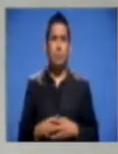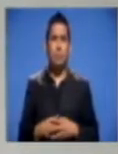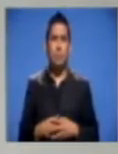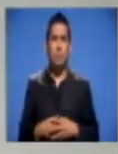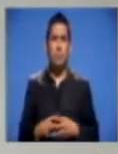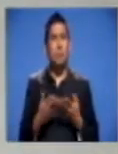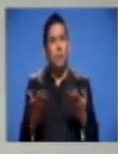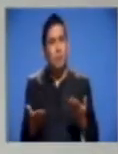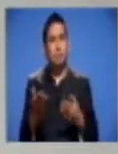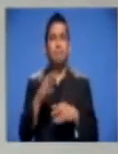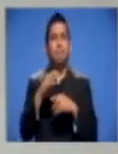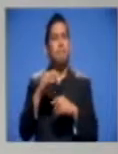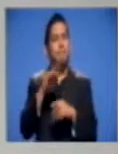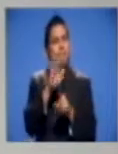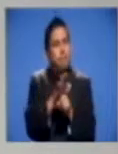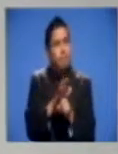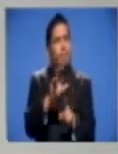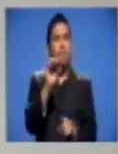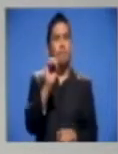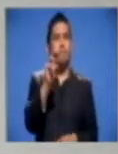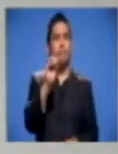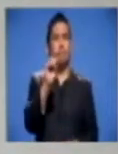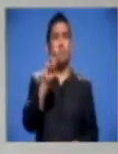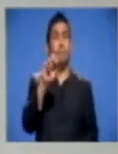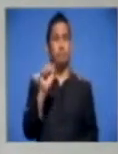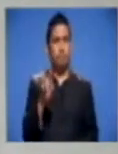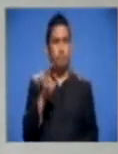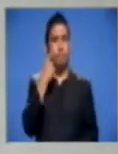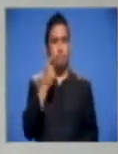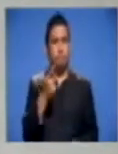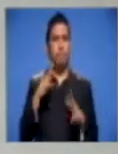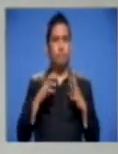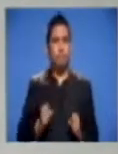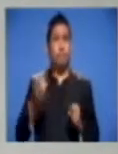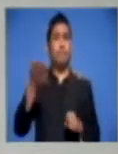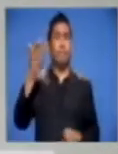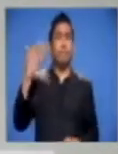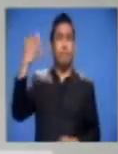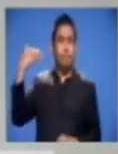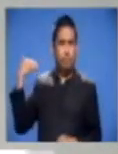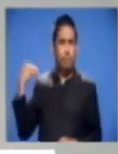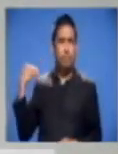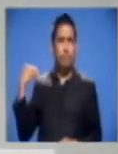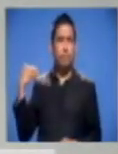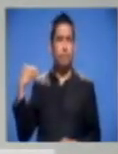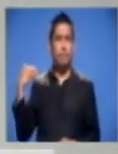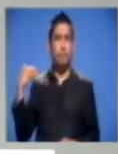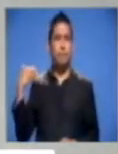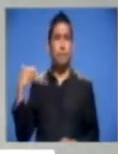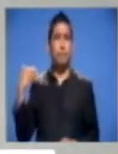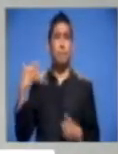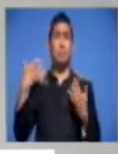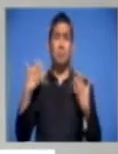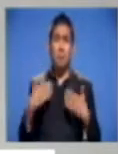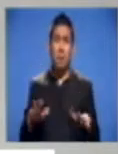Estimados Mar, los gobiernos que nos han trascendido no